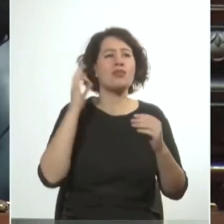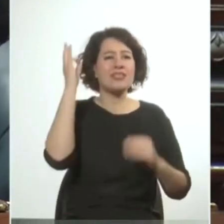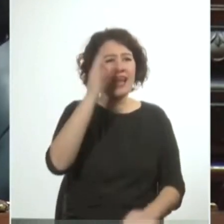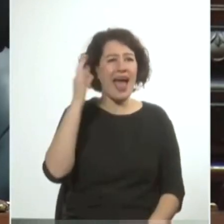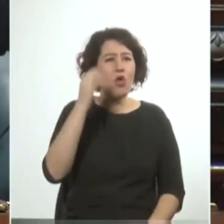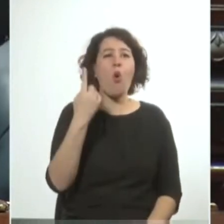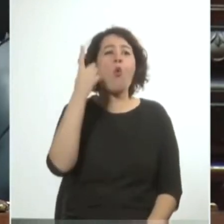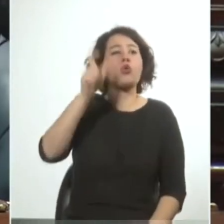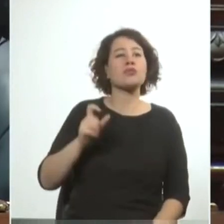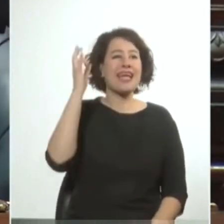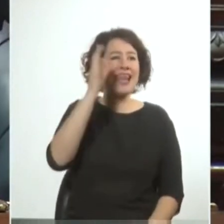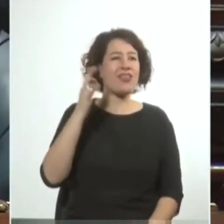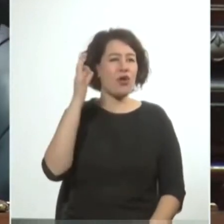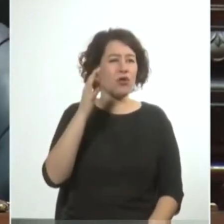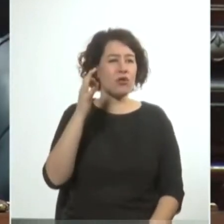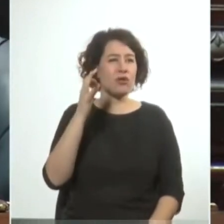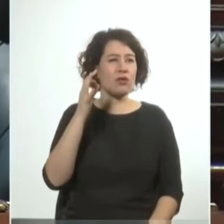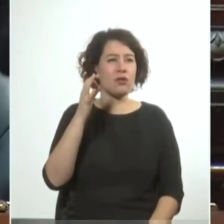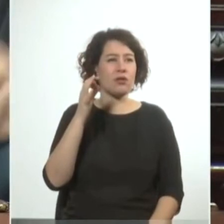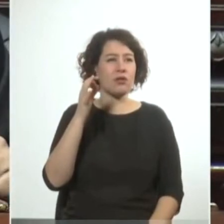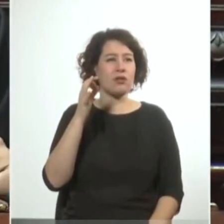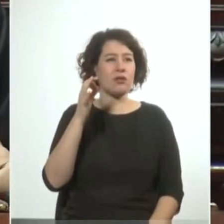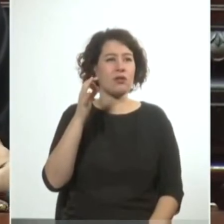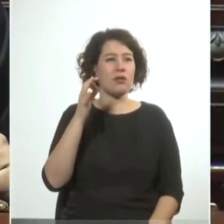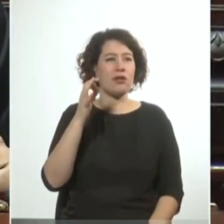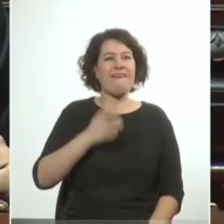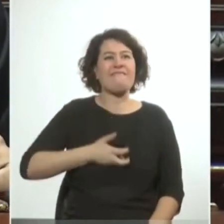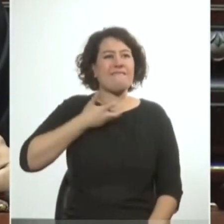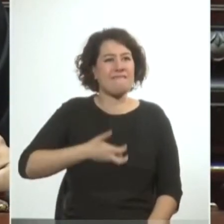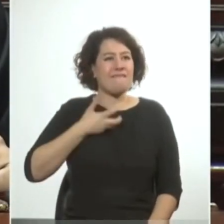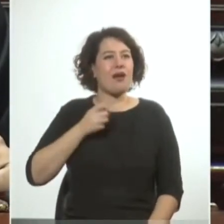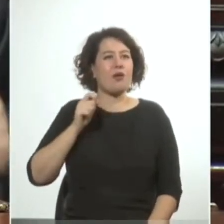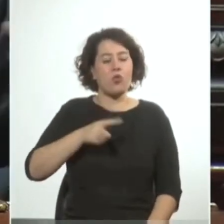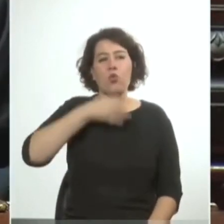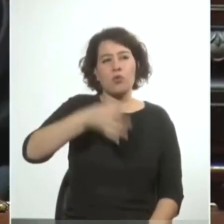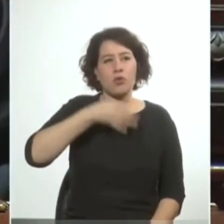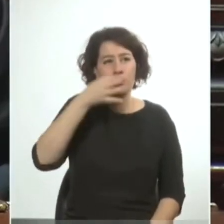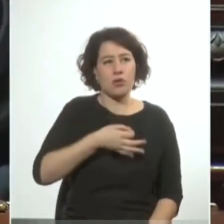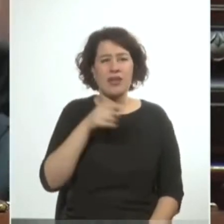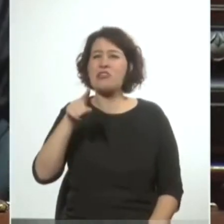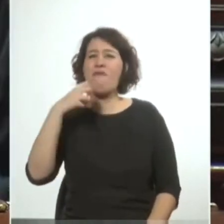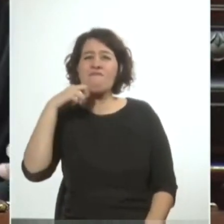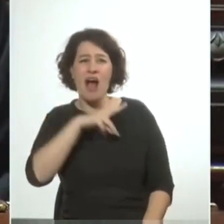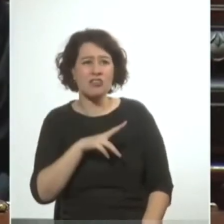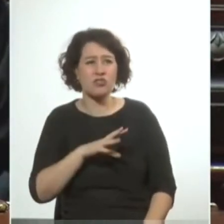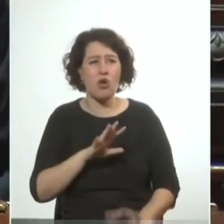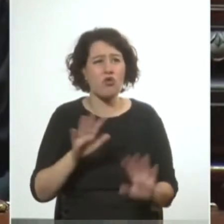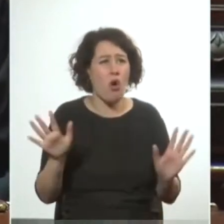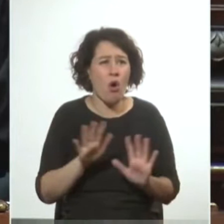algún senador excesivamente atemperado por su intervención que eso es falso? es verdad